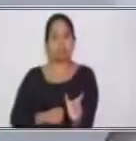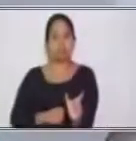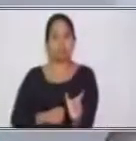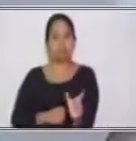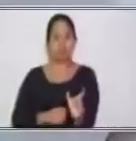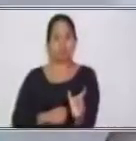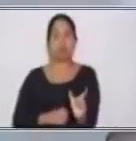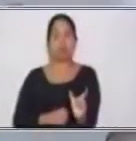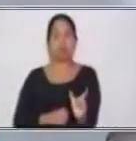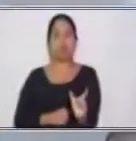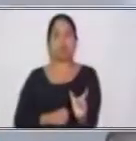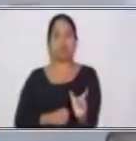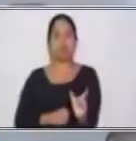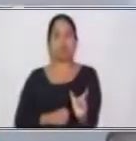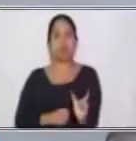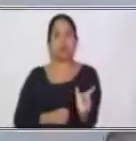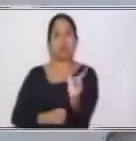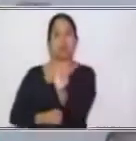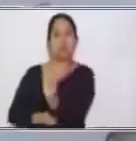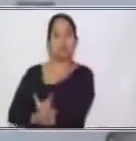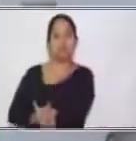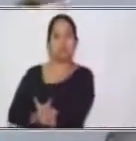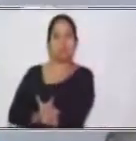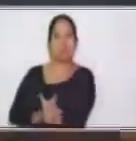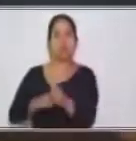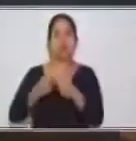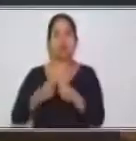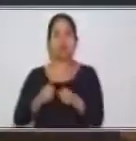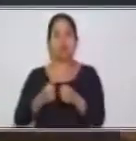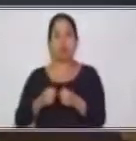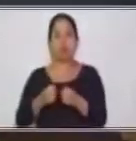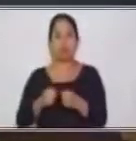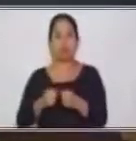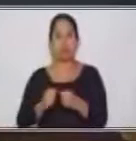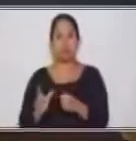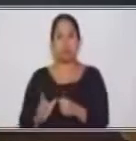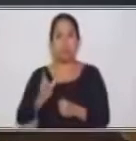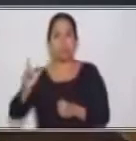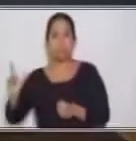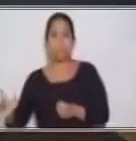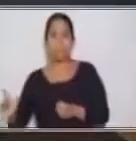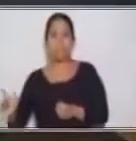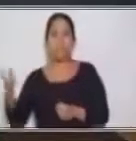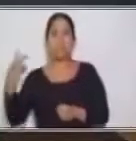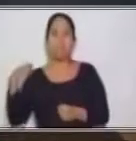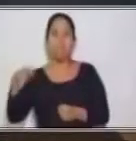por Nancy.